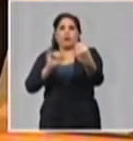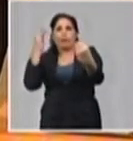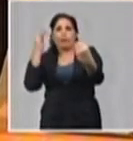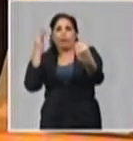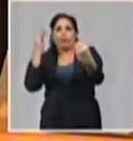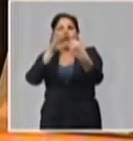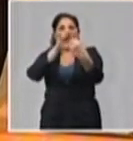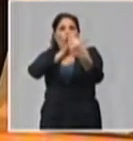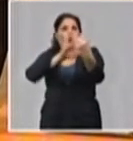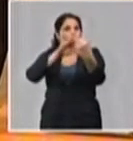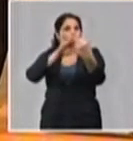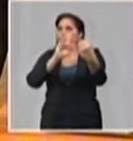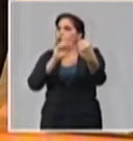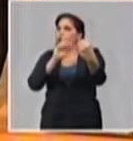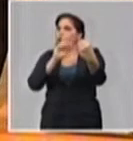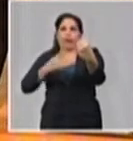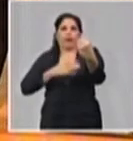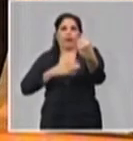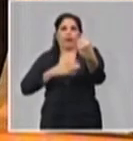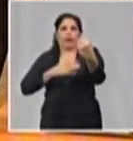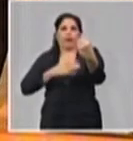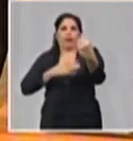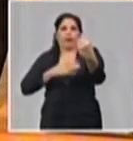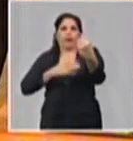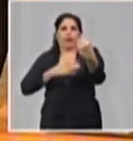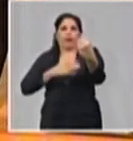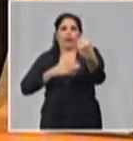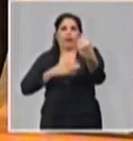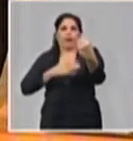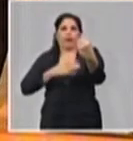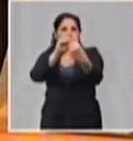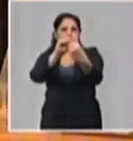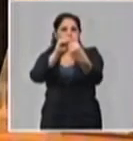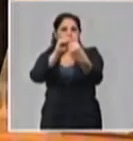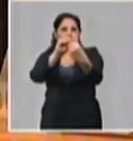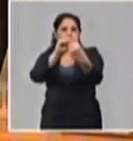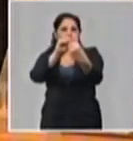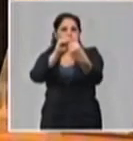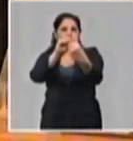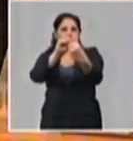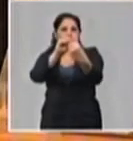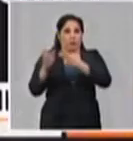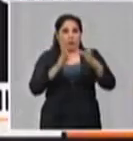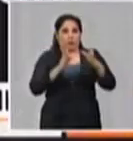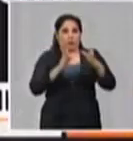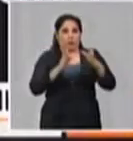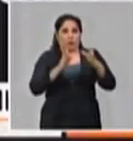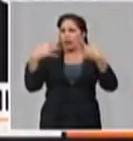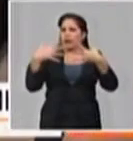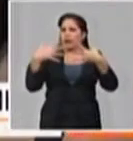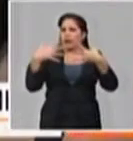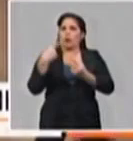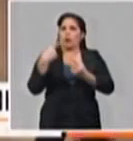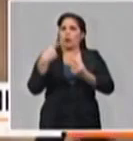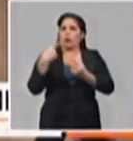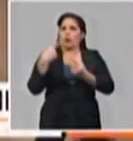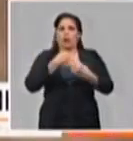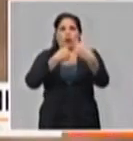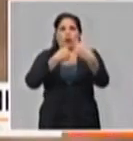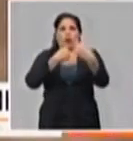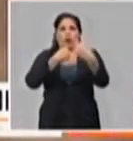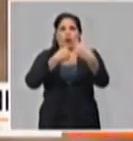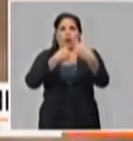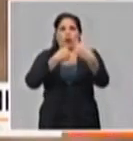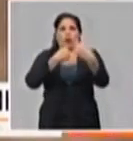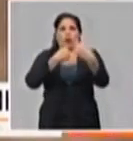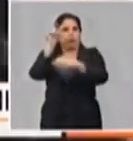durante este proceso. Importante también, y ya cuando hablamos de la relación persona a persona, y los